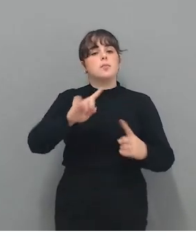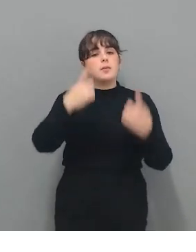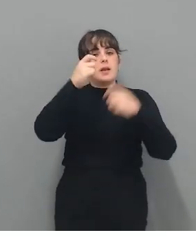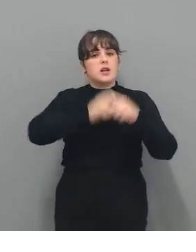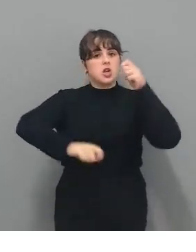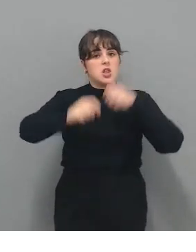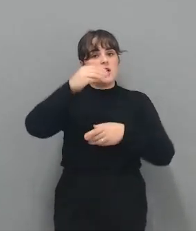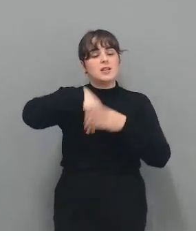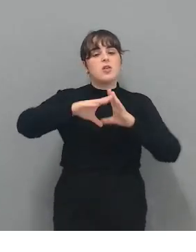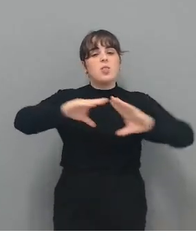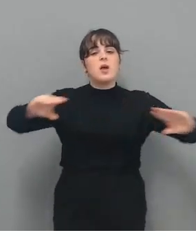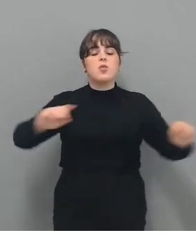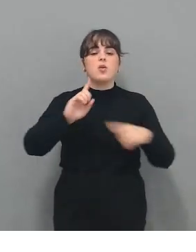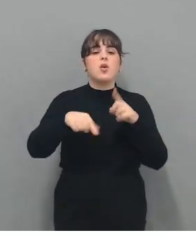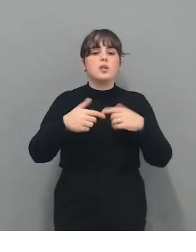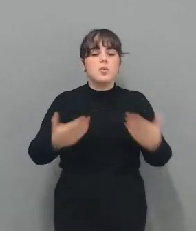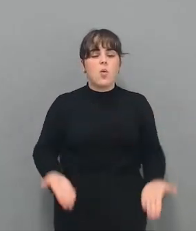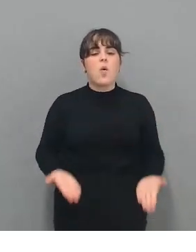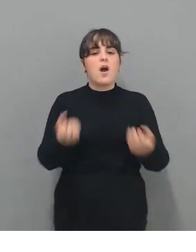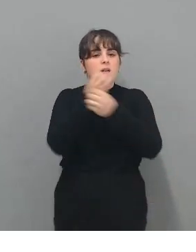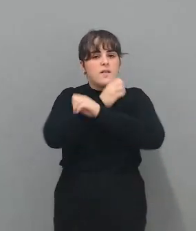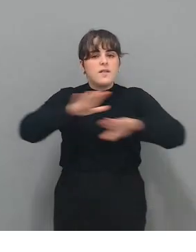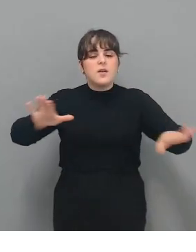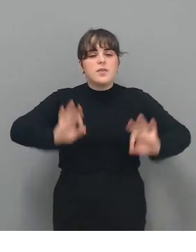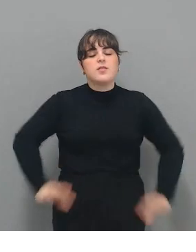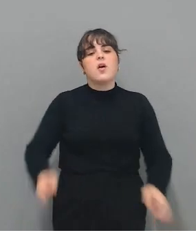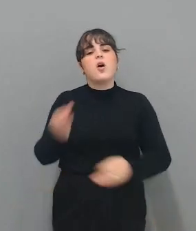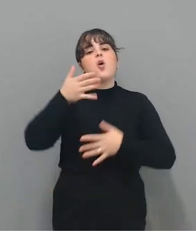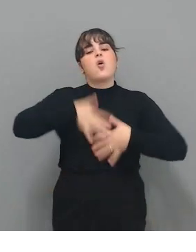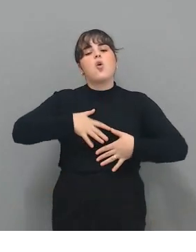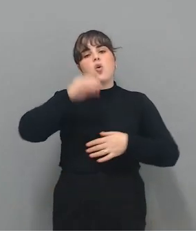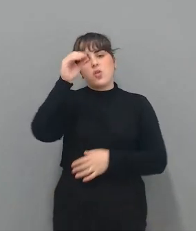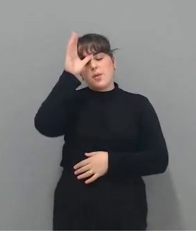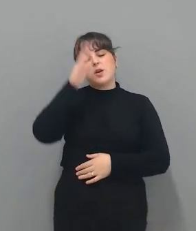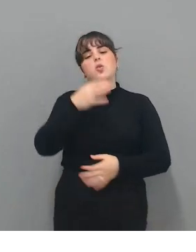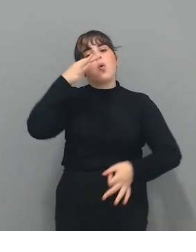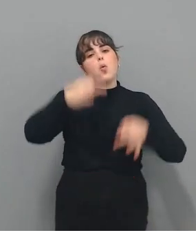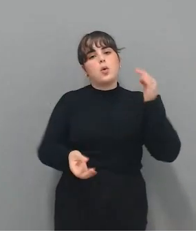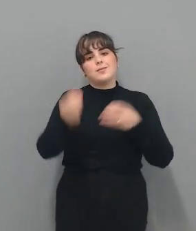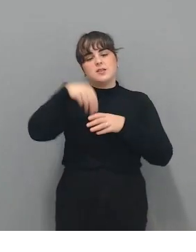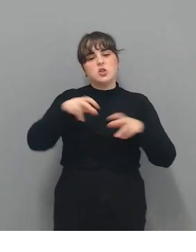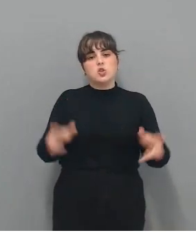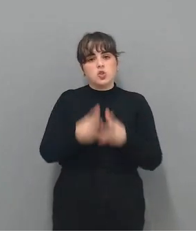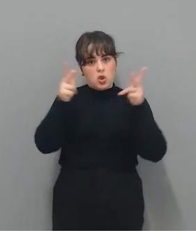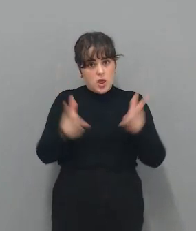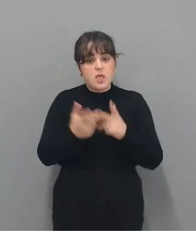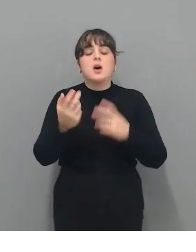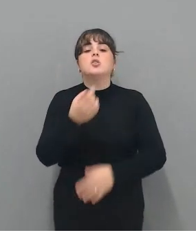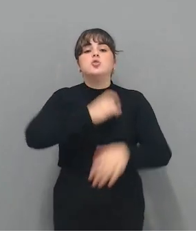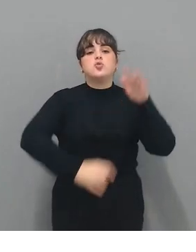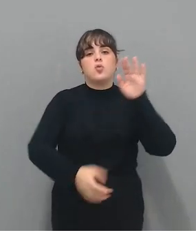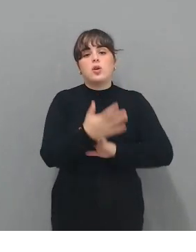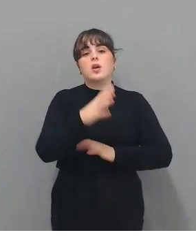Andalucía para la divulgación de los conocimientos jurídicos en la sociedad. ¿Cómo surge y por qué nace